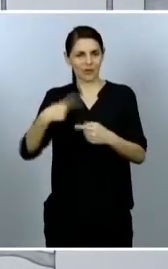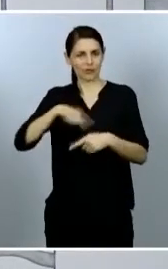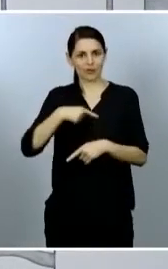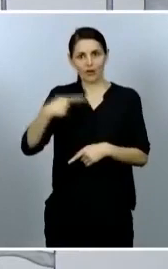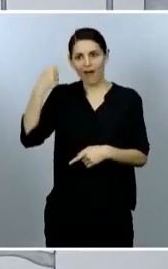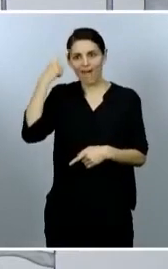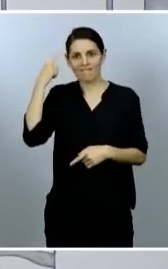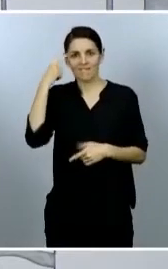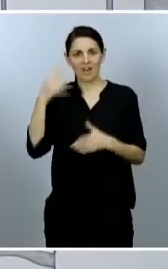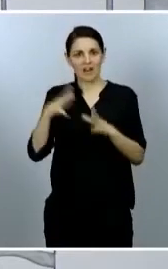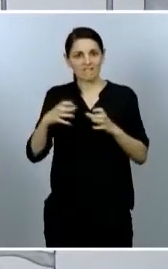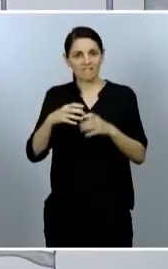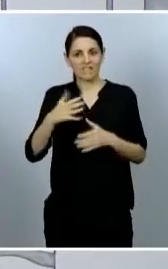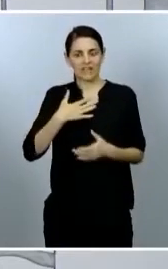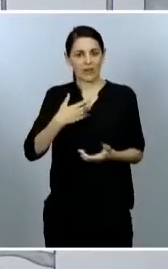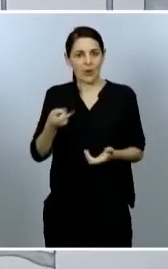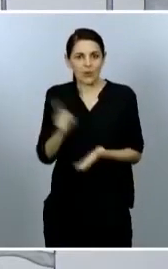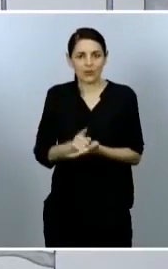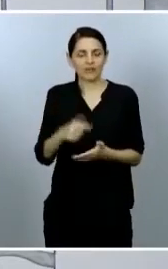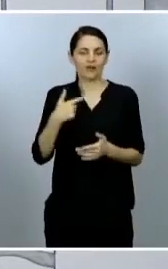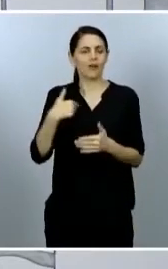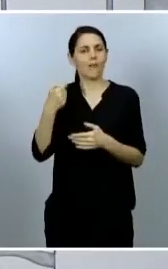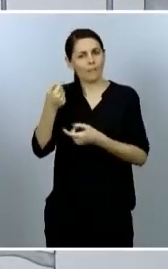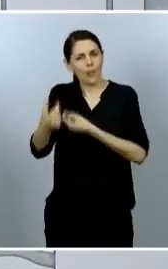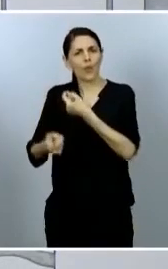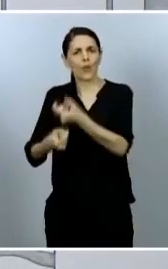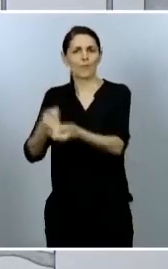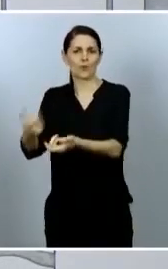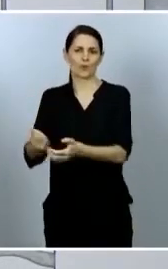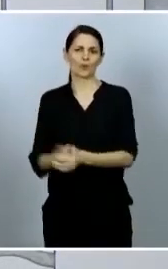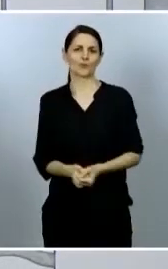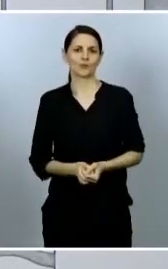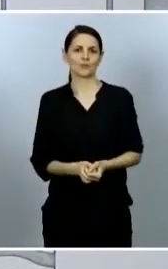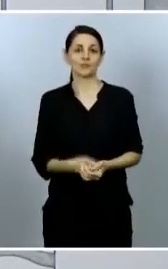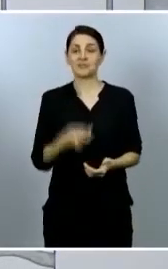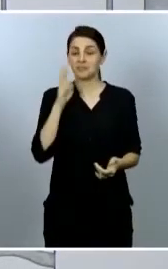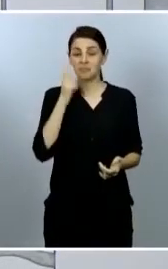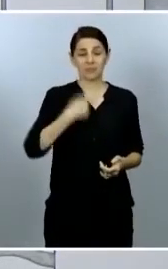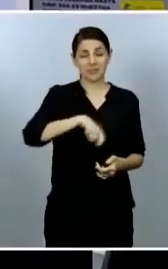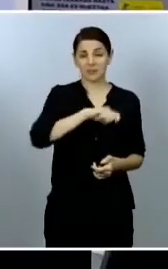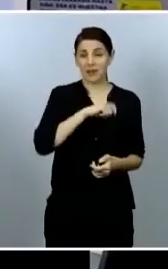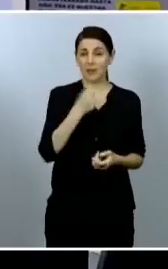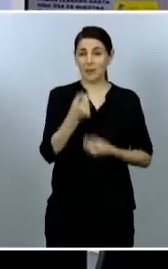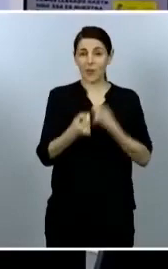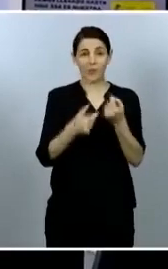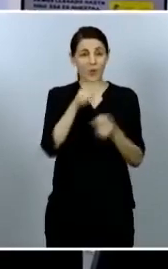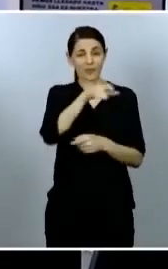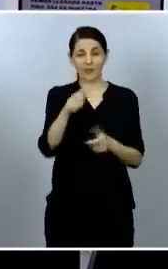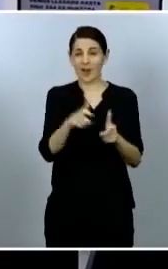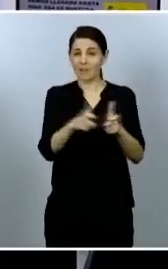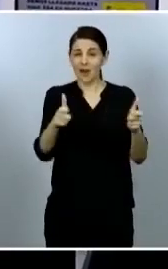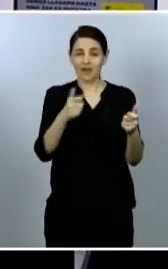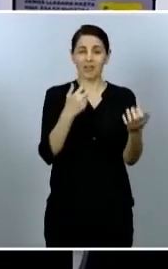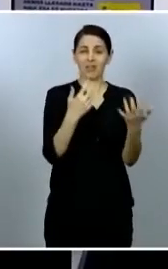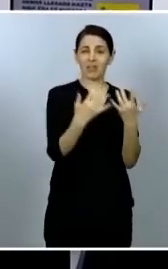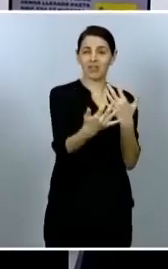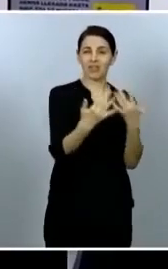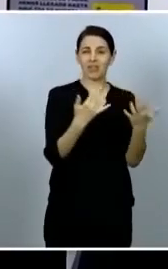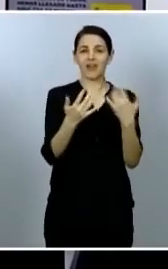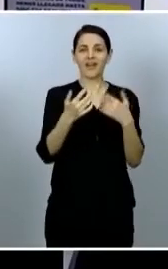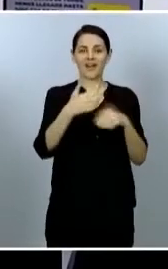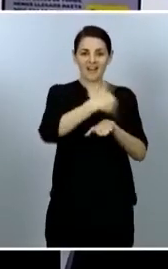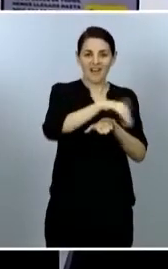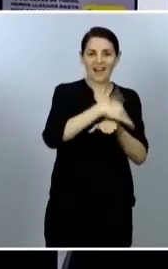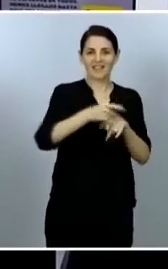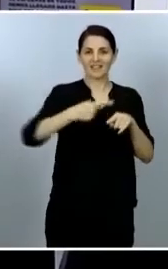España vuelve a ponerse en marcha en sus calles, en sus plazas, volvemos a encontrarnos con amigos, con familiares y poco a